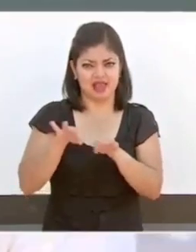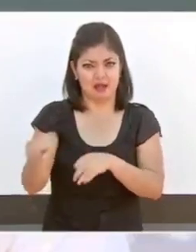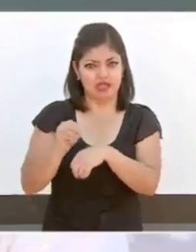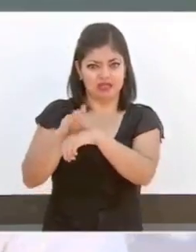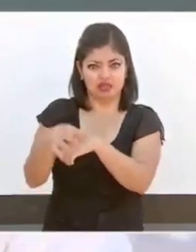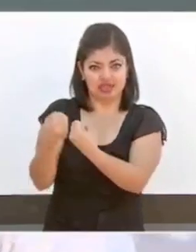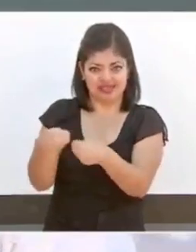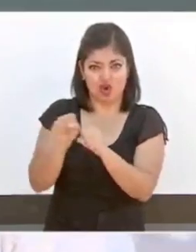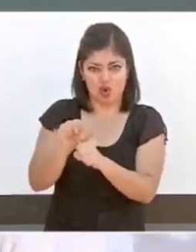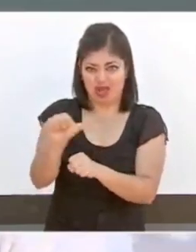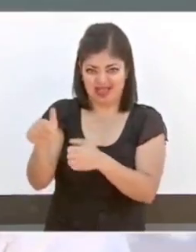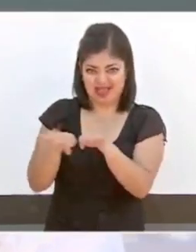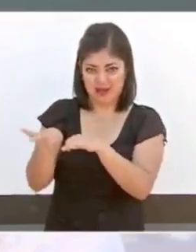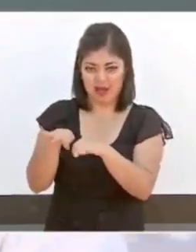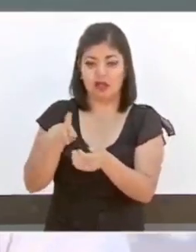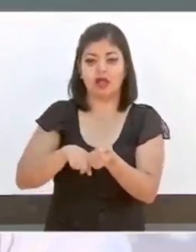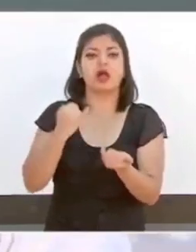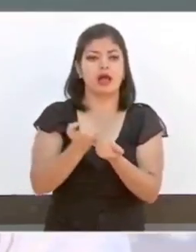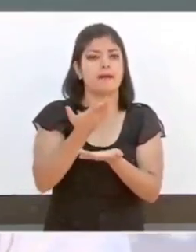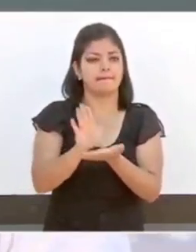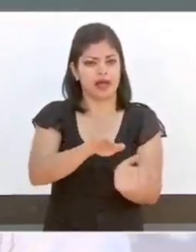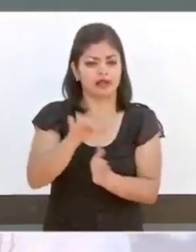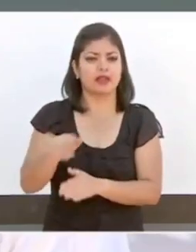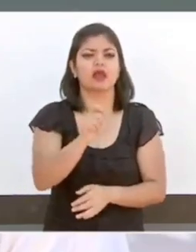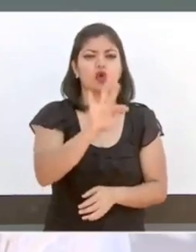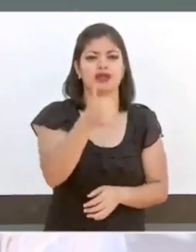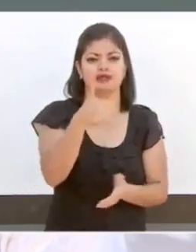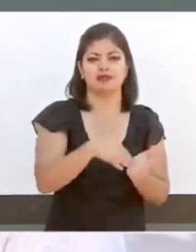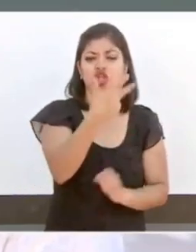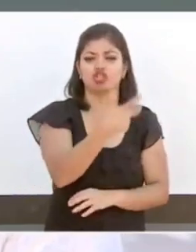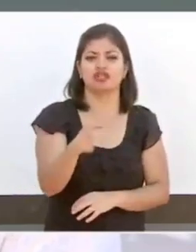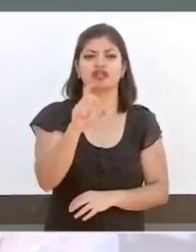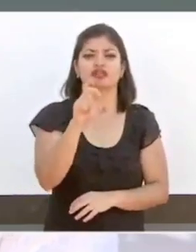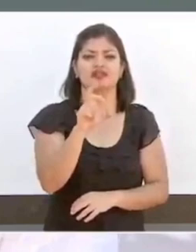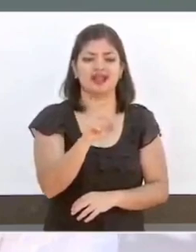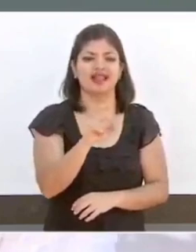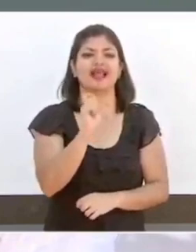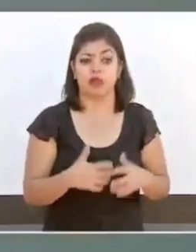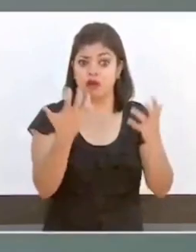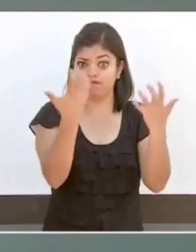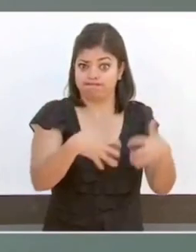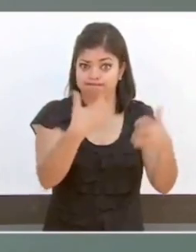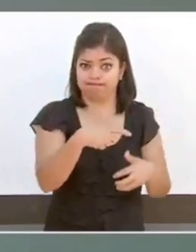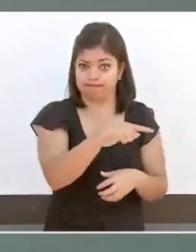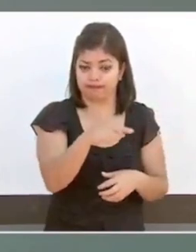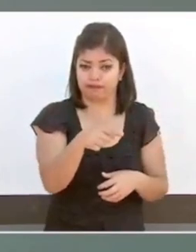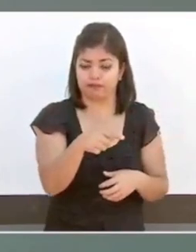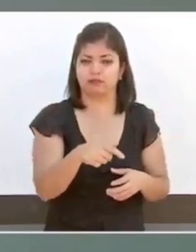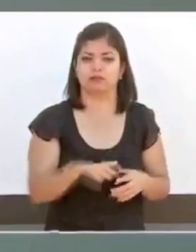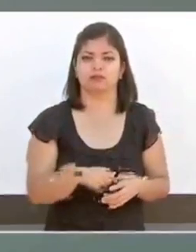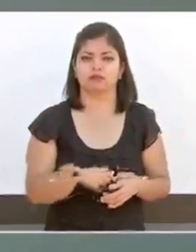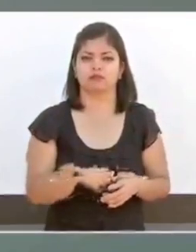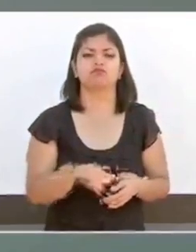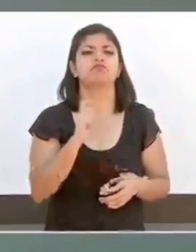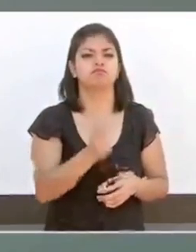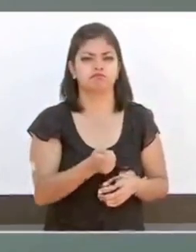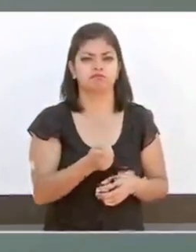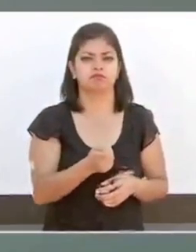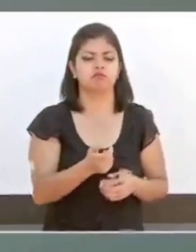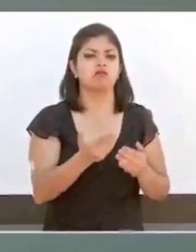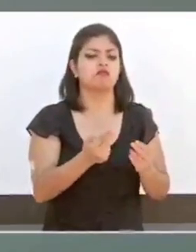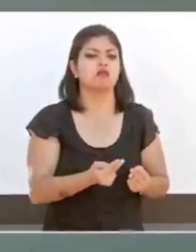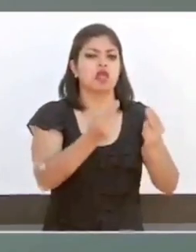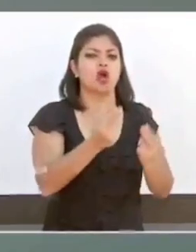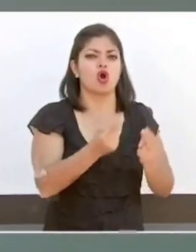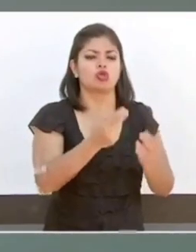Seguro Social, se entregaron 45.683 créditos a empresas de la economía informal,